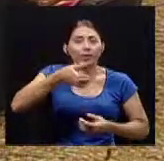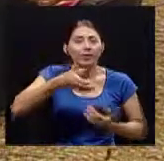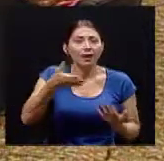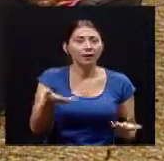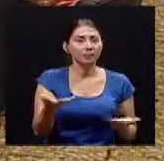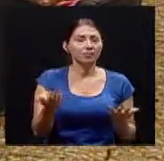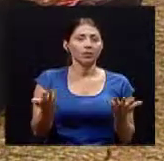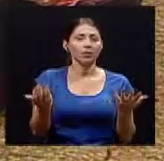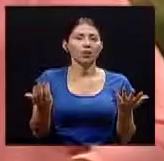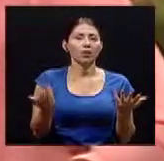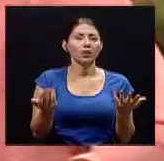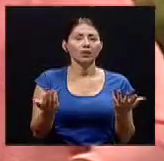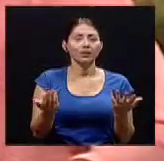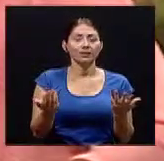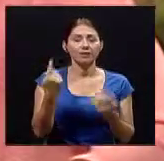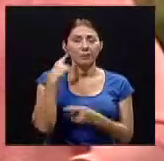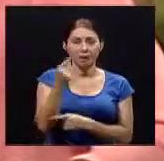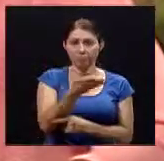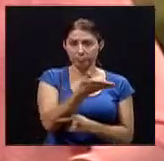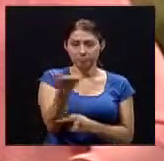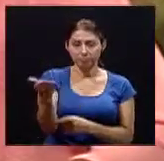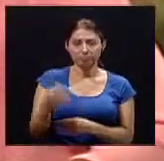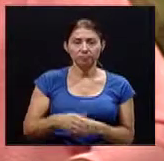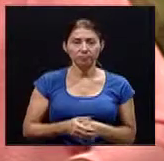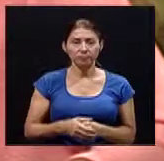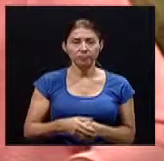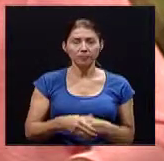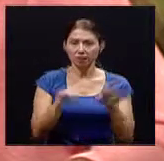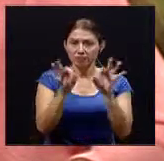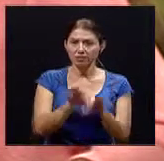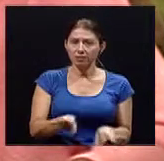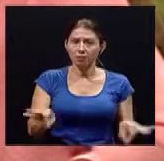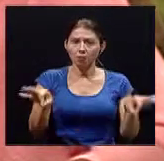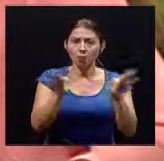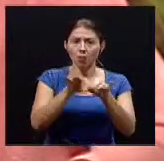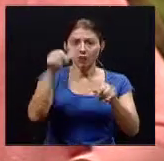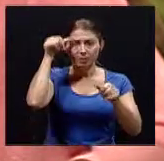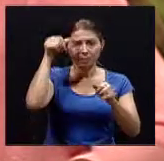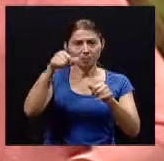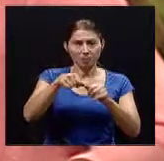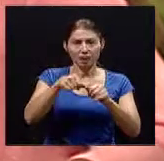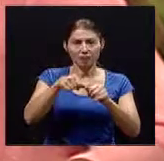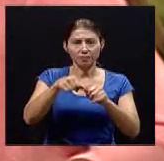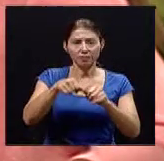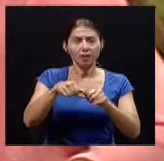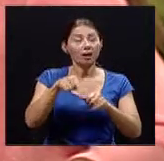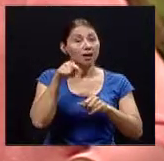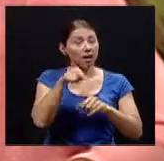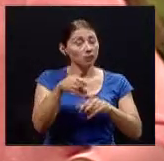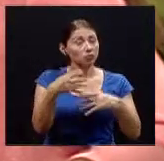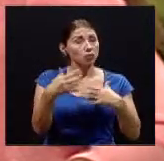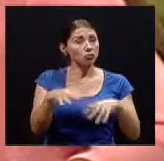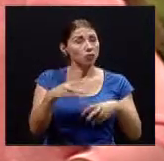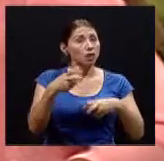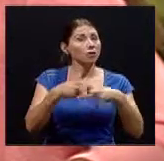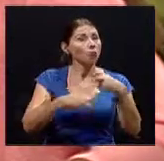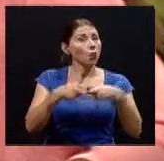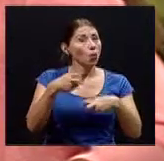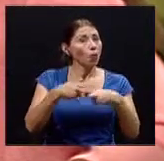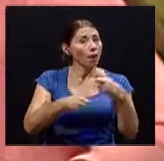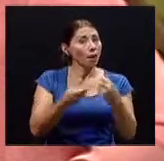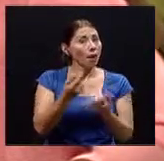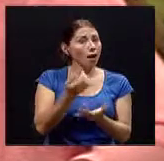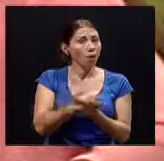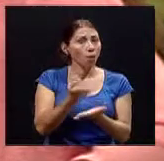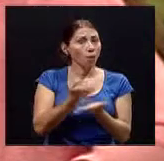dando a los televidentes importante recordar que bueno que es un problema económico también porque muchas